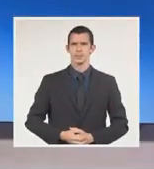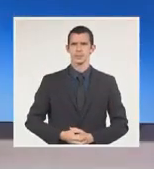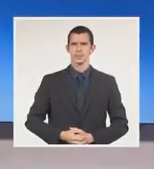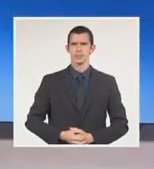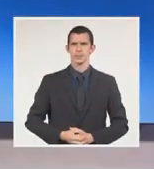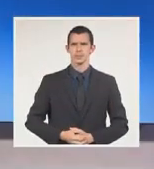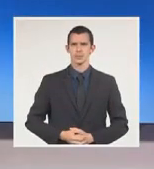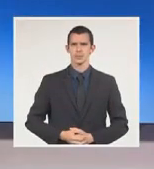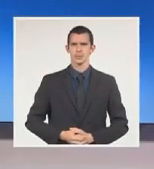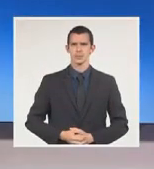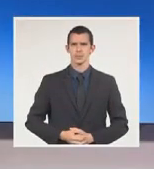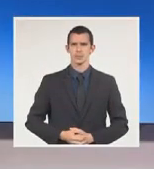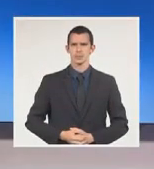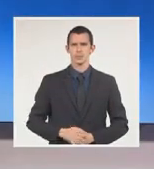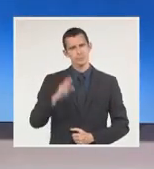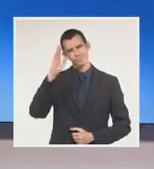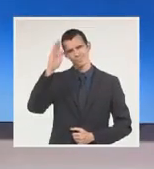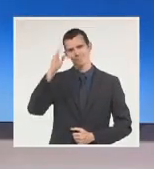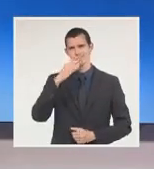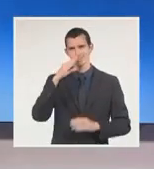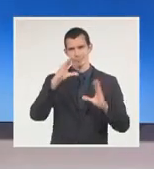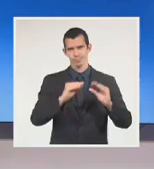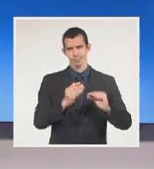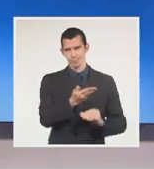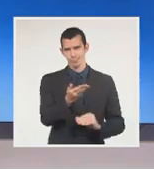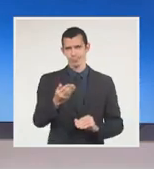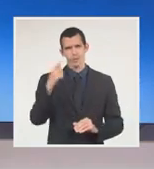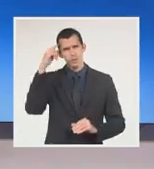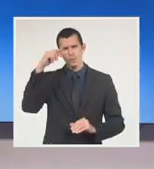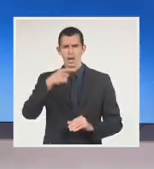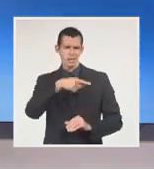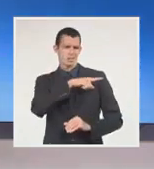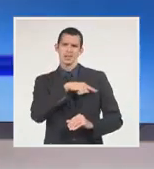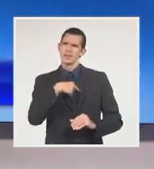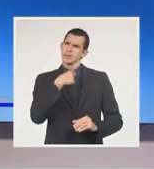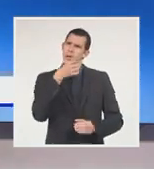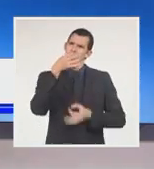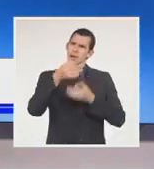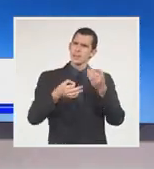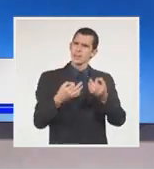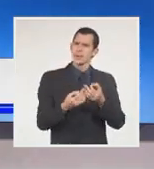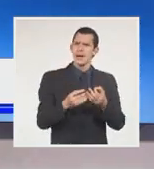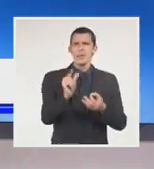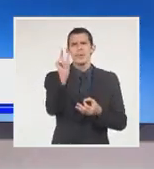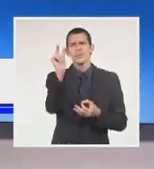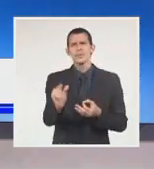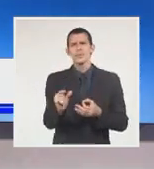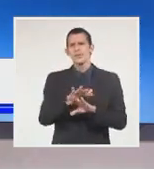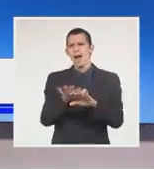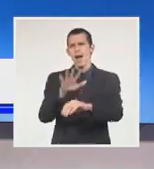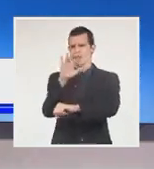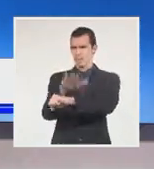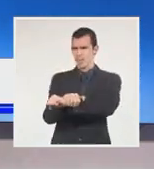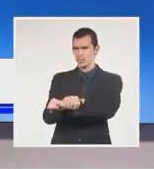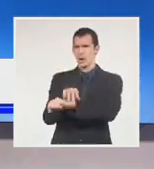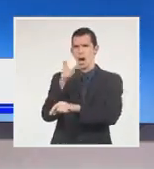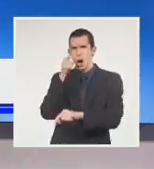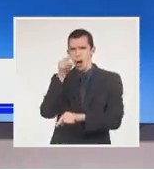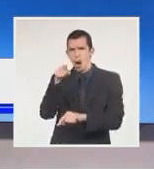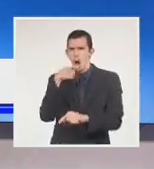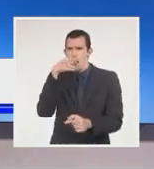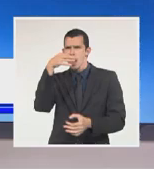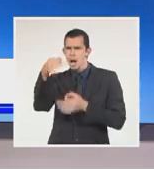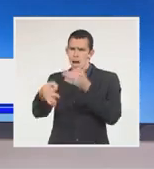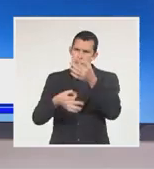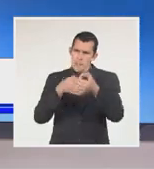Sí, saludos, buenas noches. Hace algunos días les traje las declaraciones de una persona, una persona detenida, sujeta a un proceso